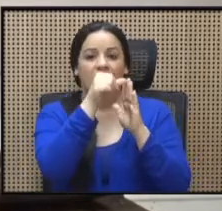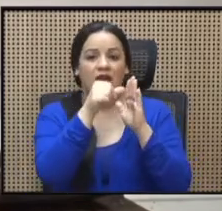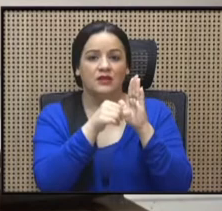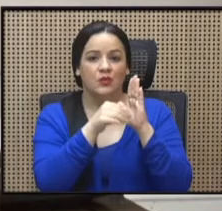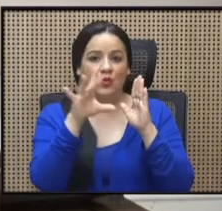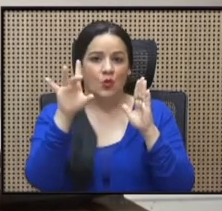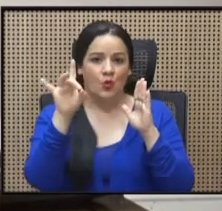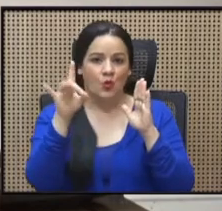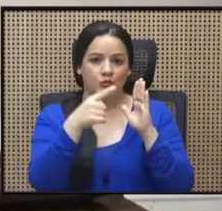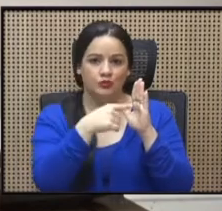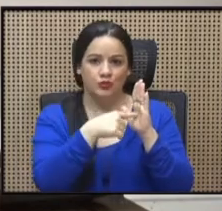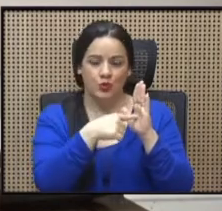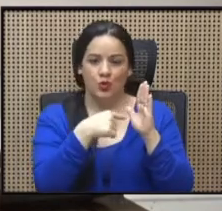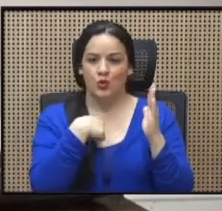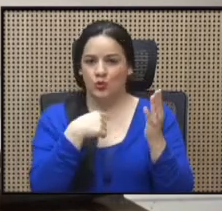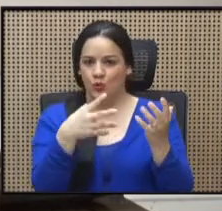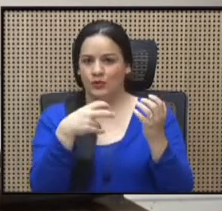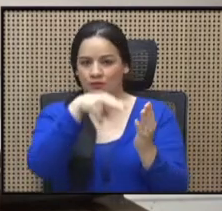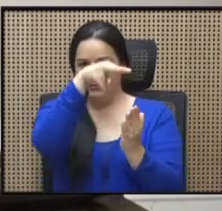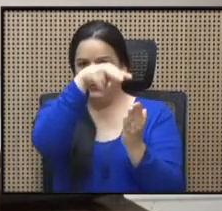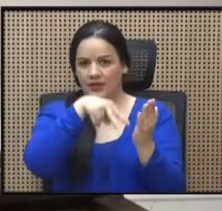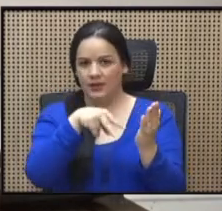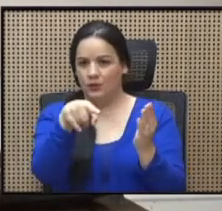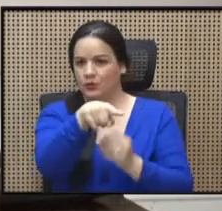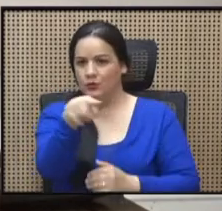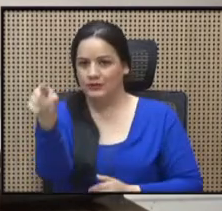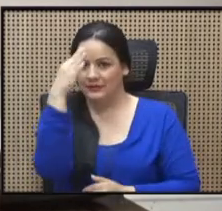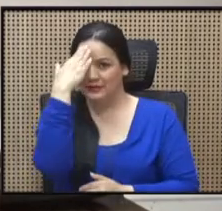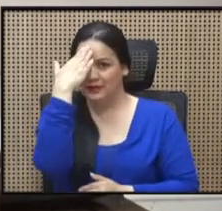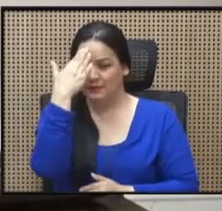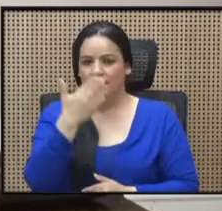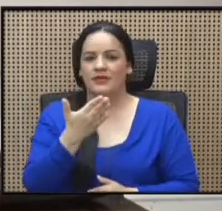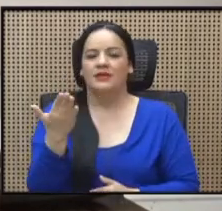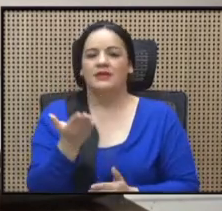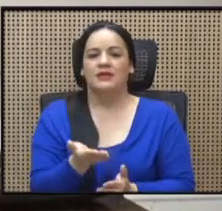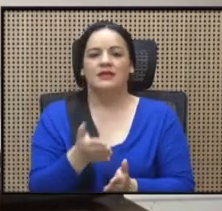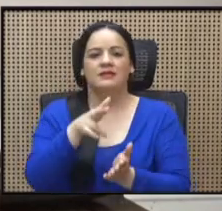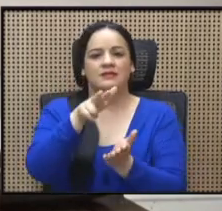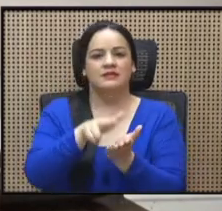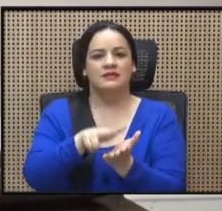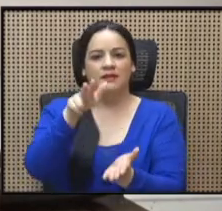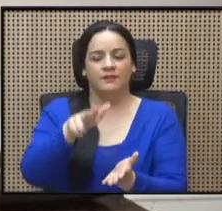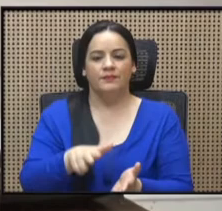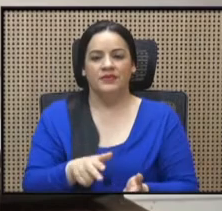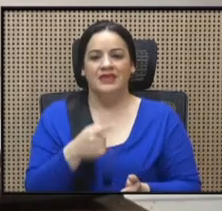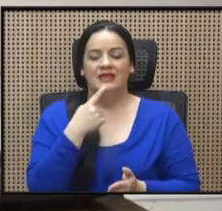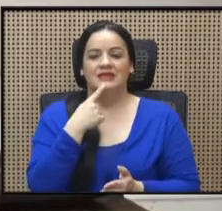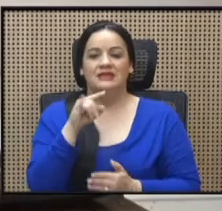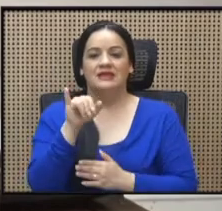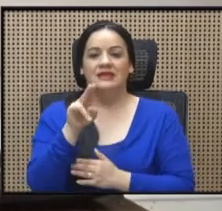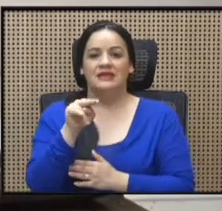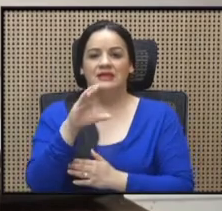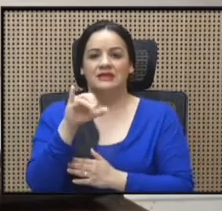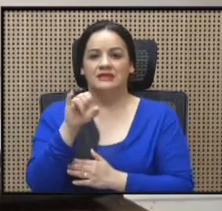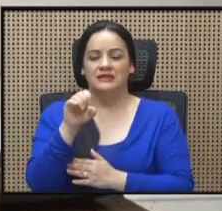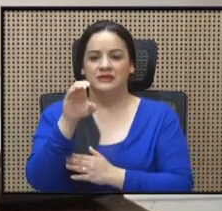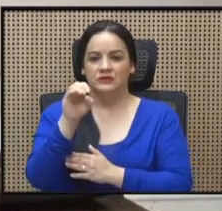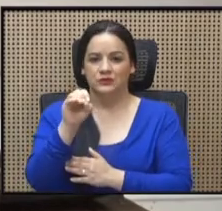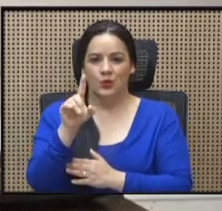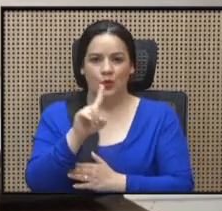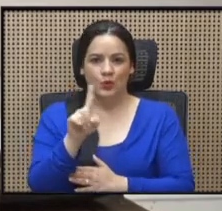puedan tener también el margen de lo que se está aprobando. El presente inciso dice, no exime